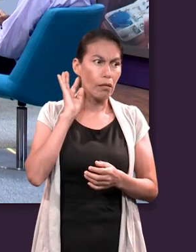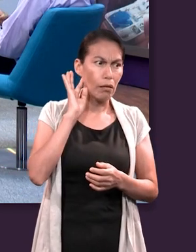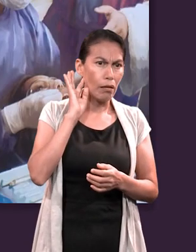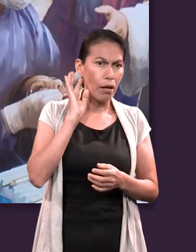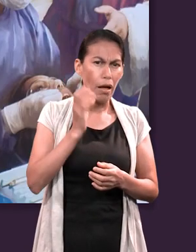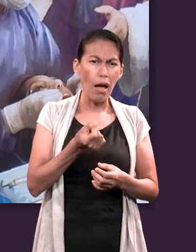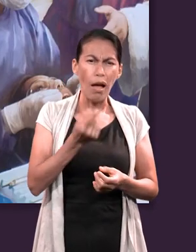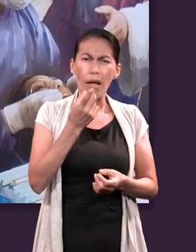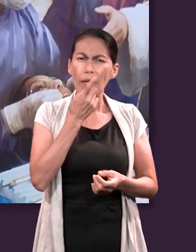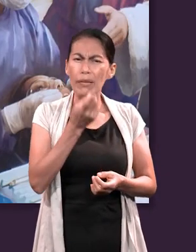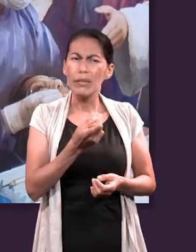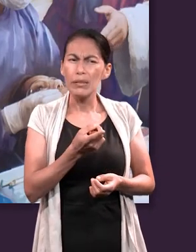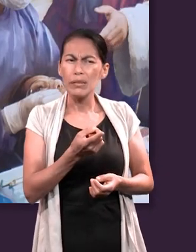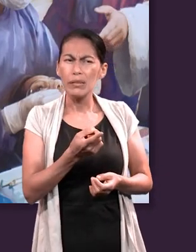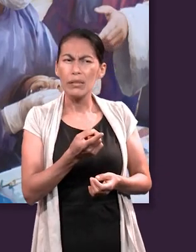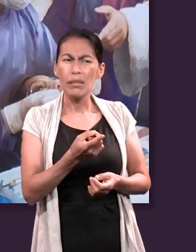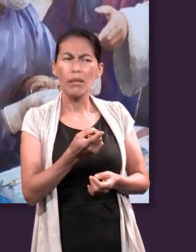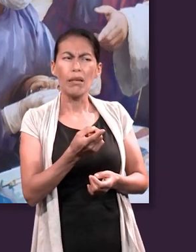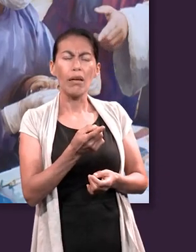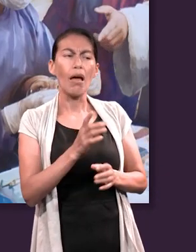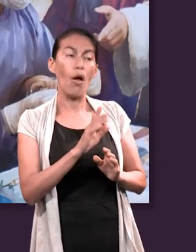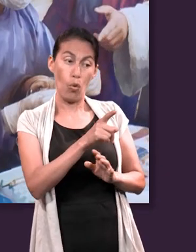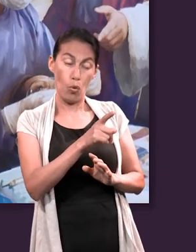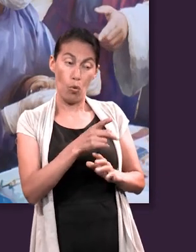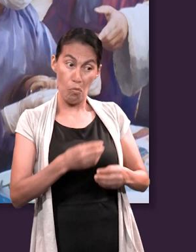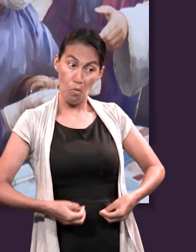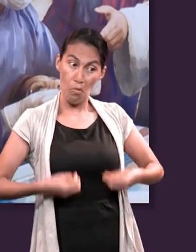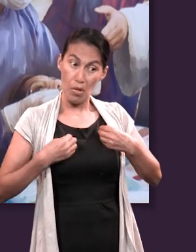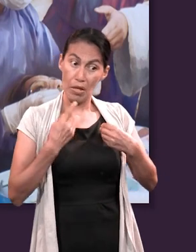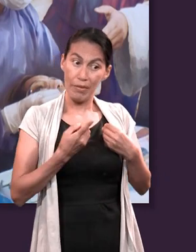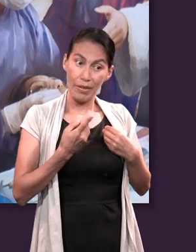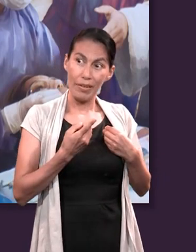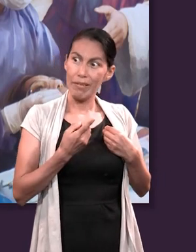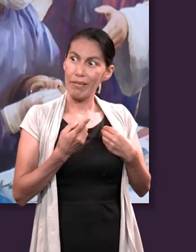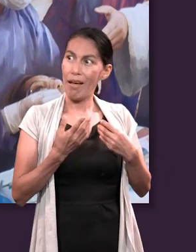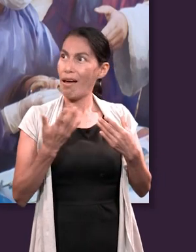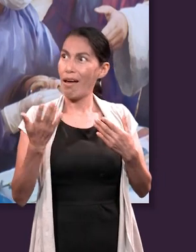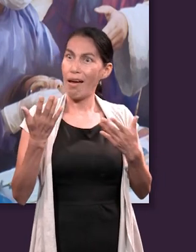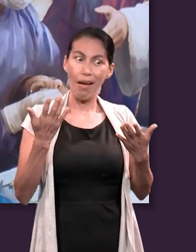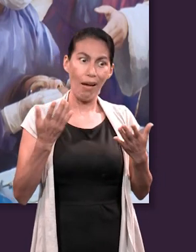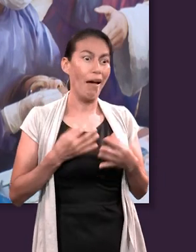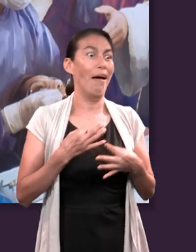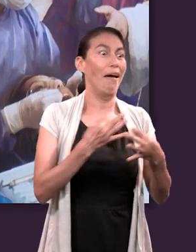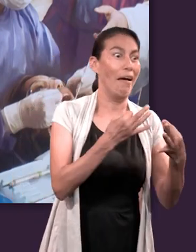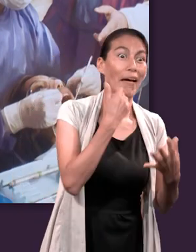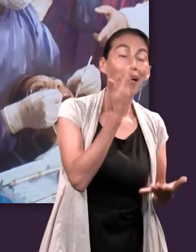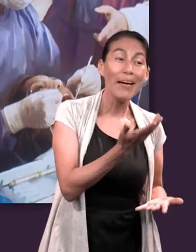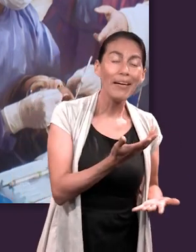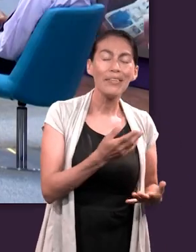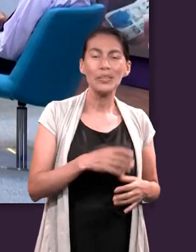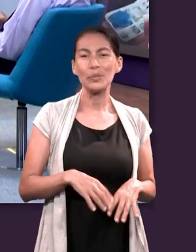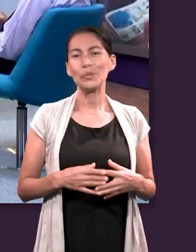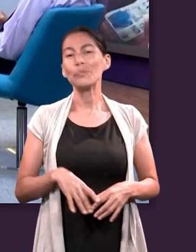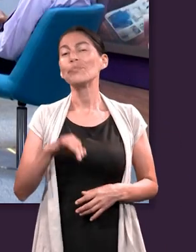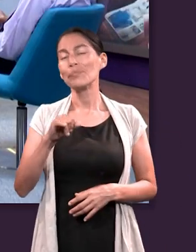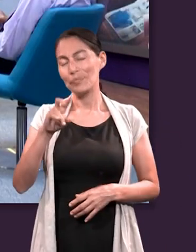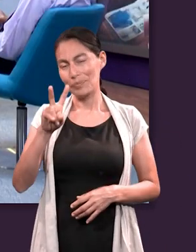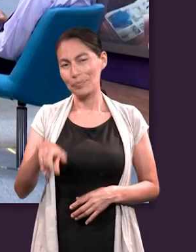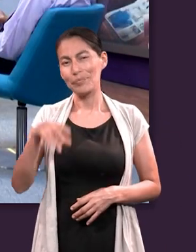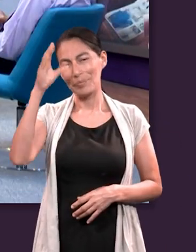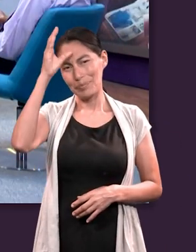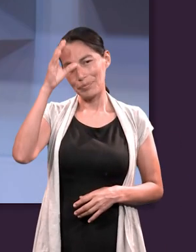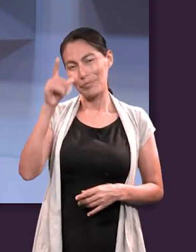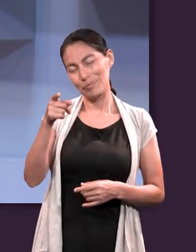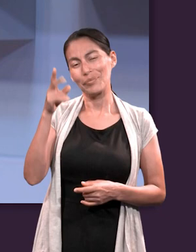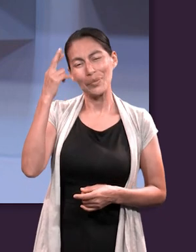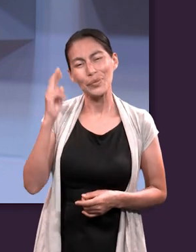esa invitación a que la podemos tener de alguna u otra forma, queremos ir tras ella. Sí, Ruth, tienes mucha